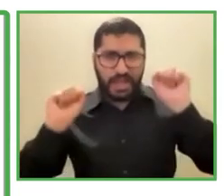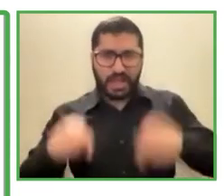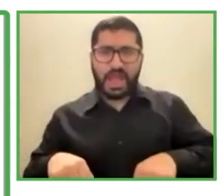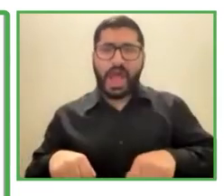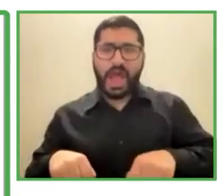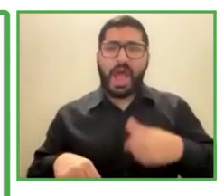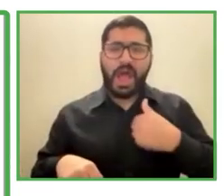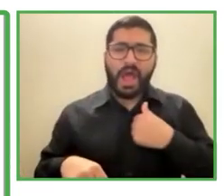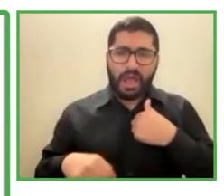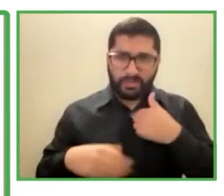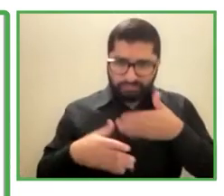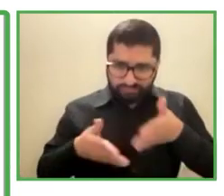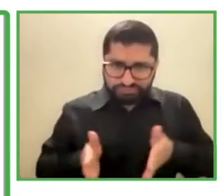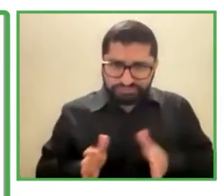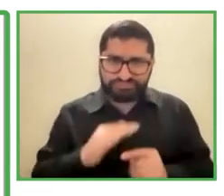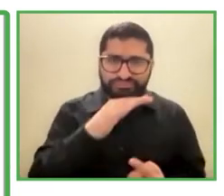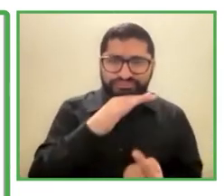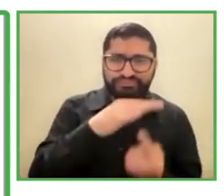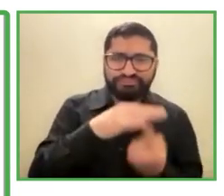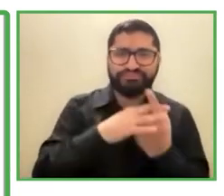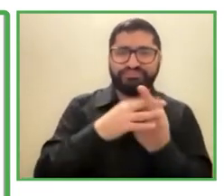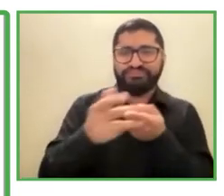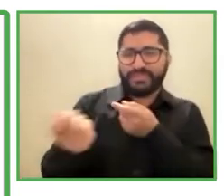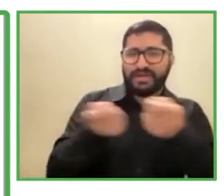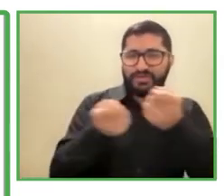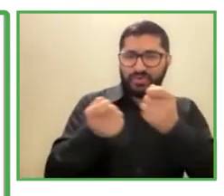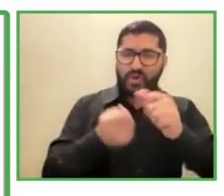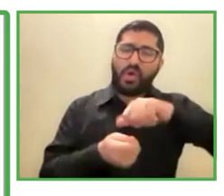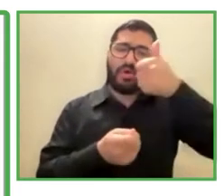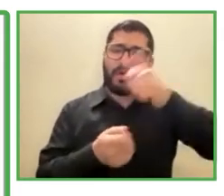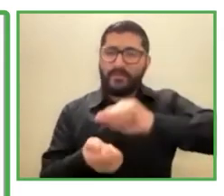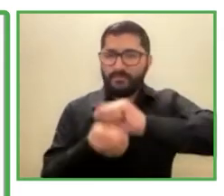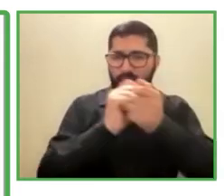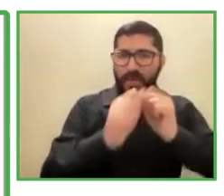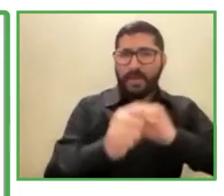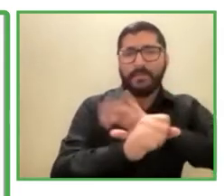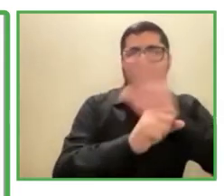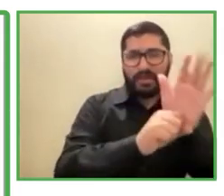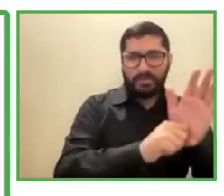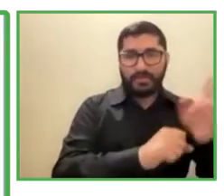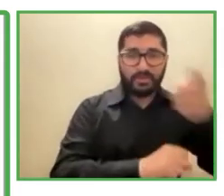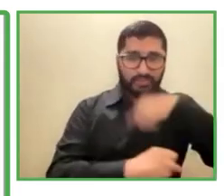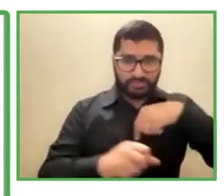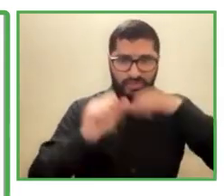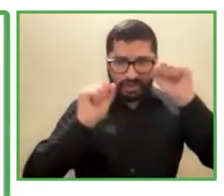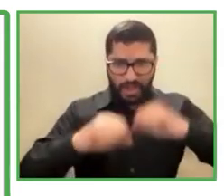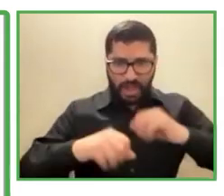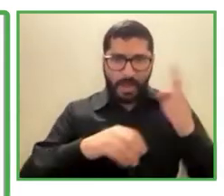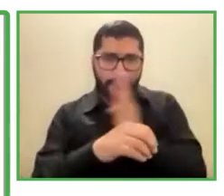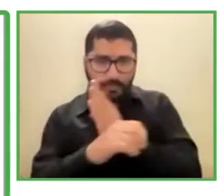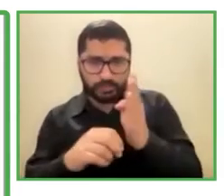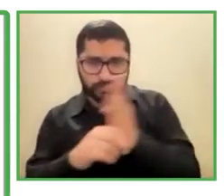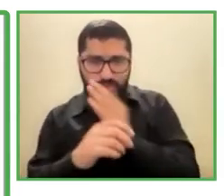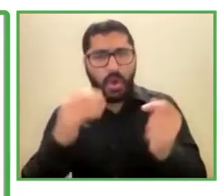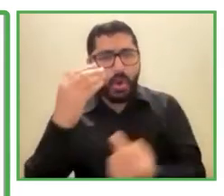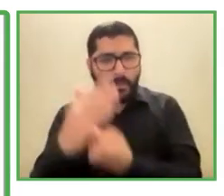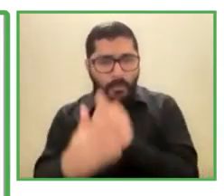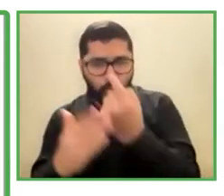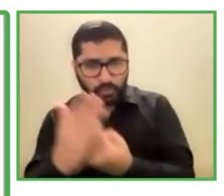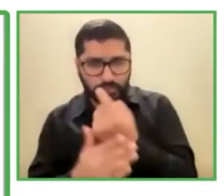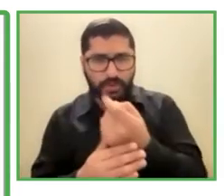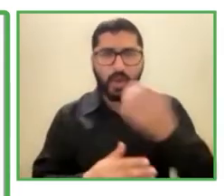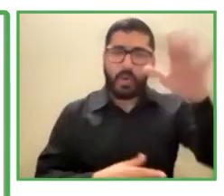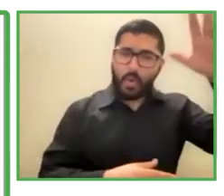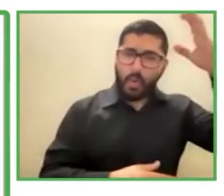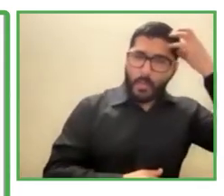nuestros clientes son empresas multinacionales y también entidades de gobierno 80% de nuestro negocio de hecho es